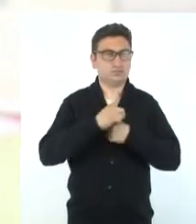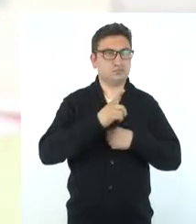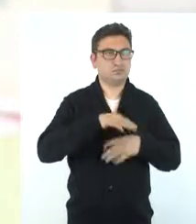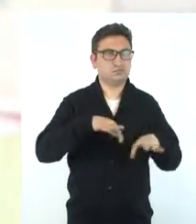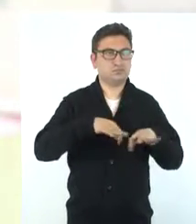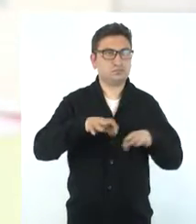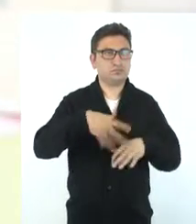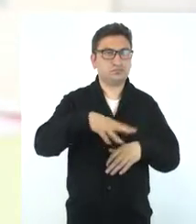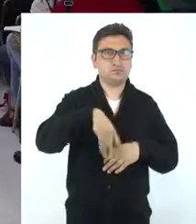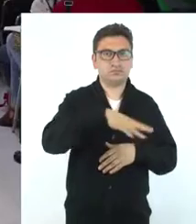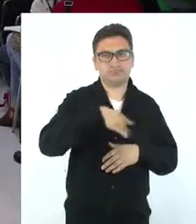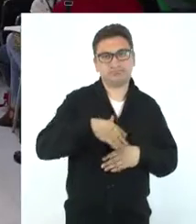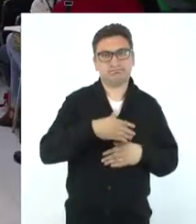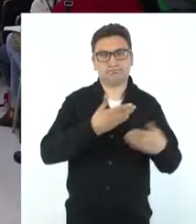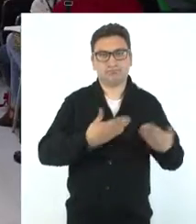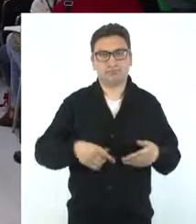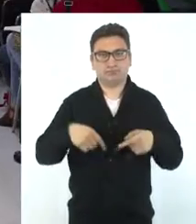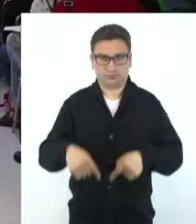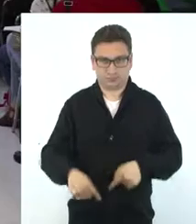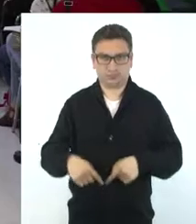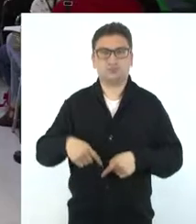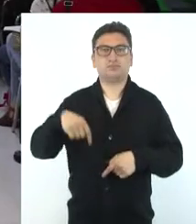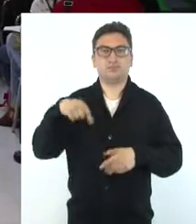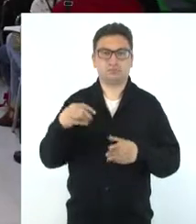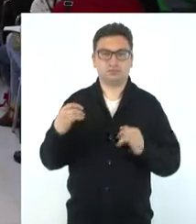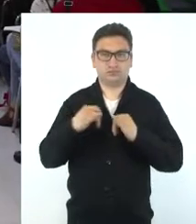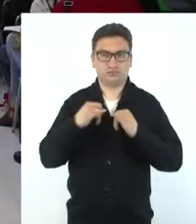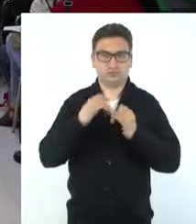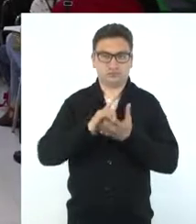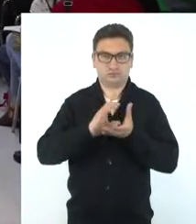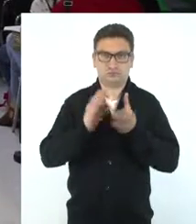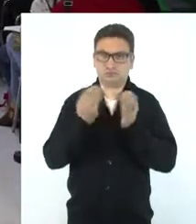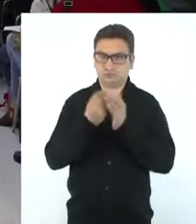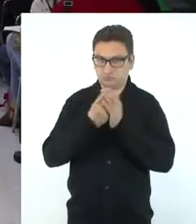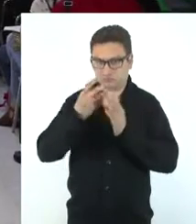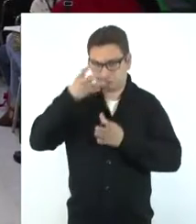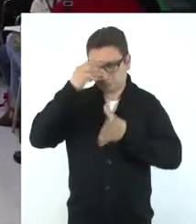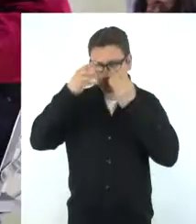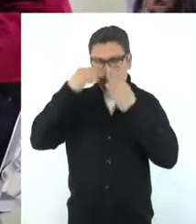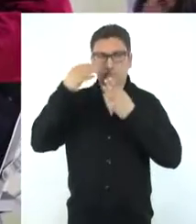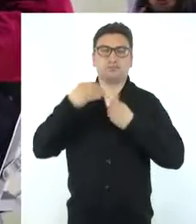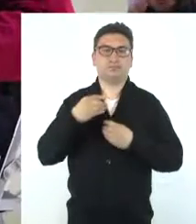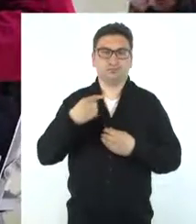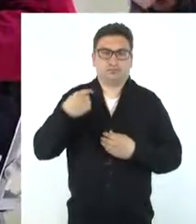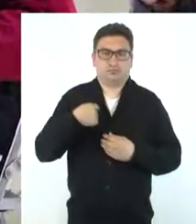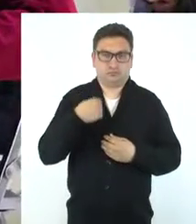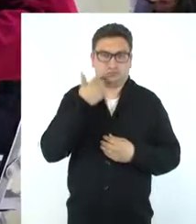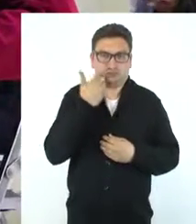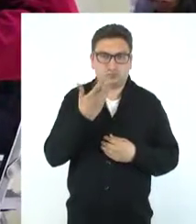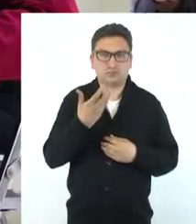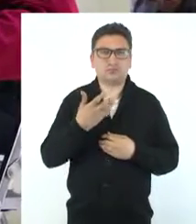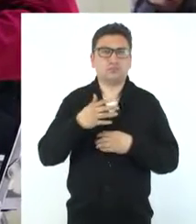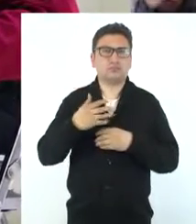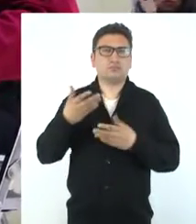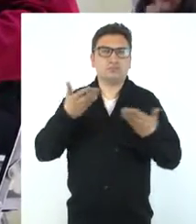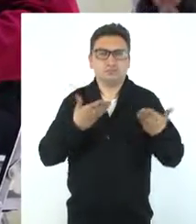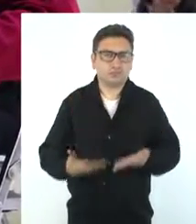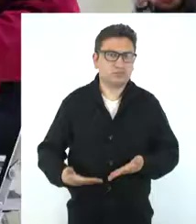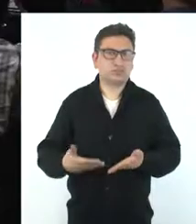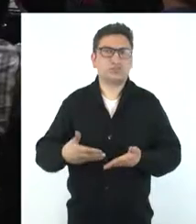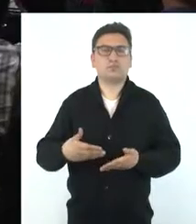encontrar trabajo, venimos a un curso de Emprende aquí en Indepedi. Uno de los motivos que me